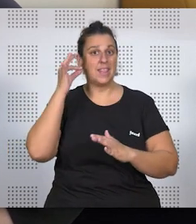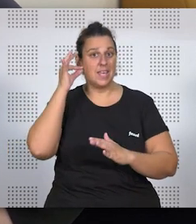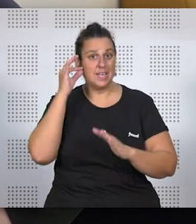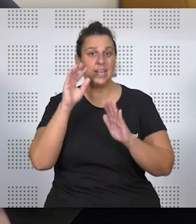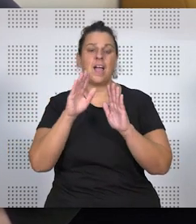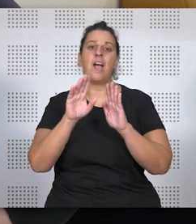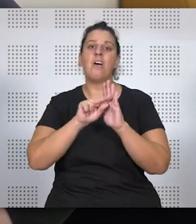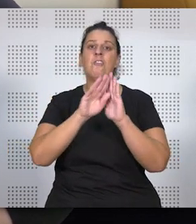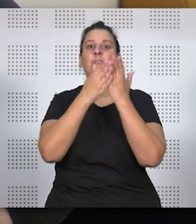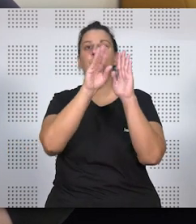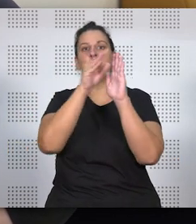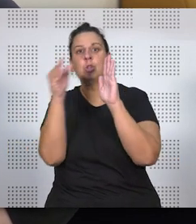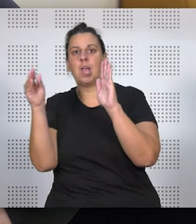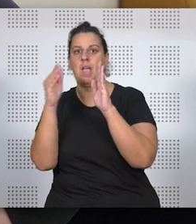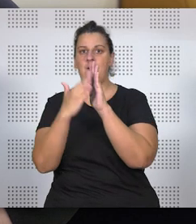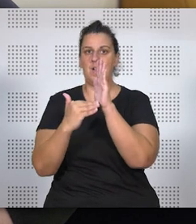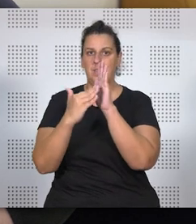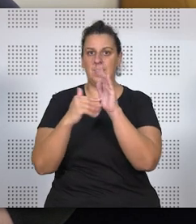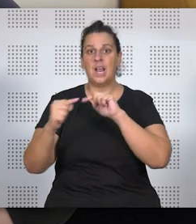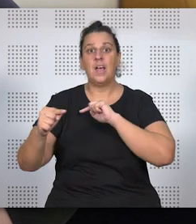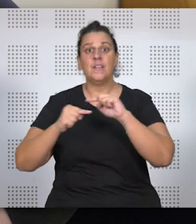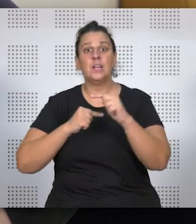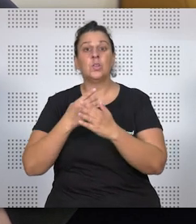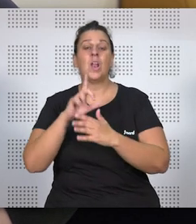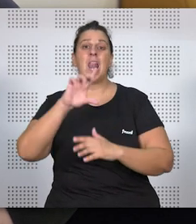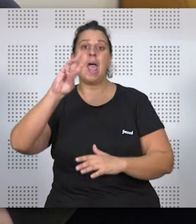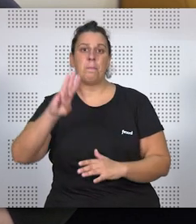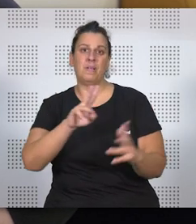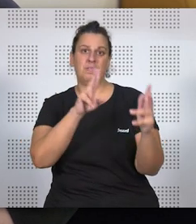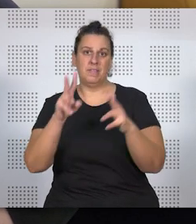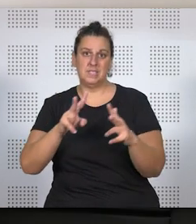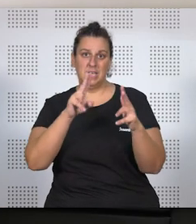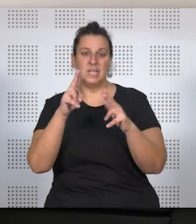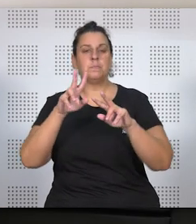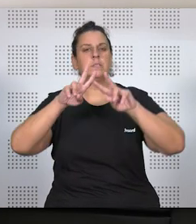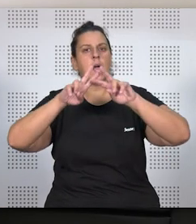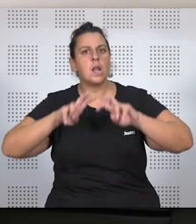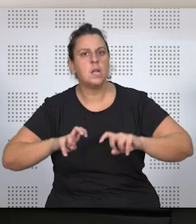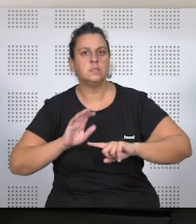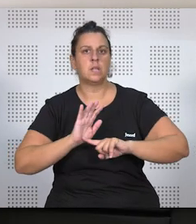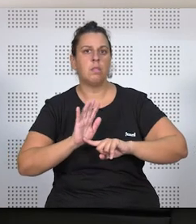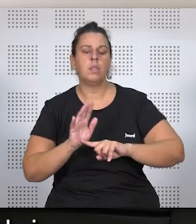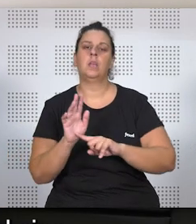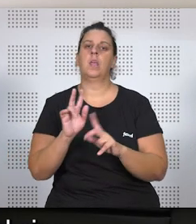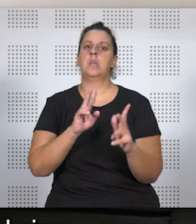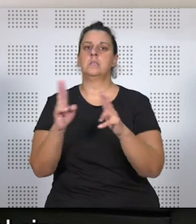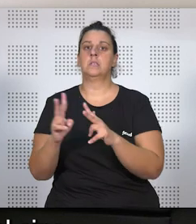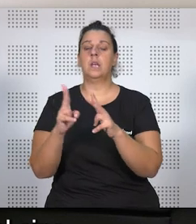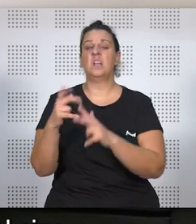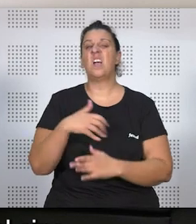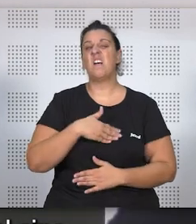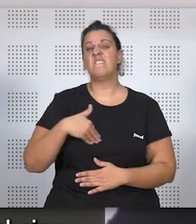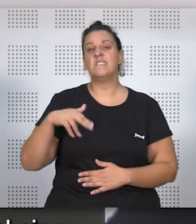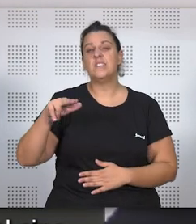Filmoteca Valenciana, es directora del Lab de Series y además analista de cinematografía y de series. Y queremos